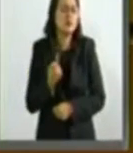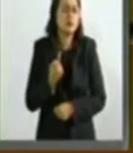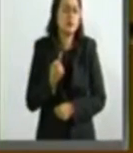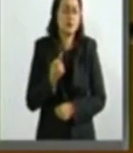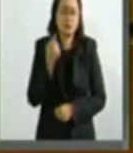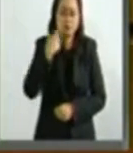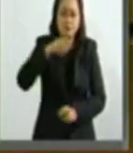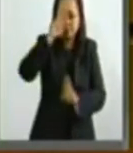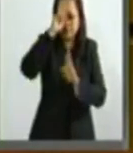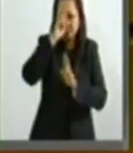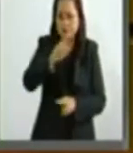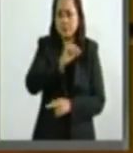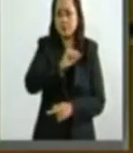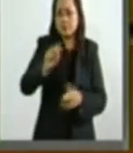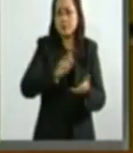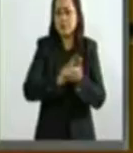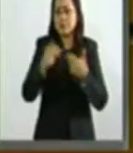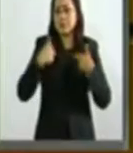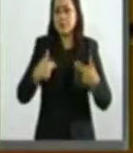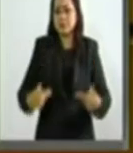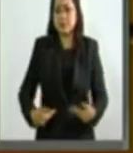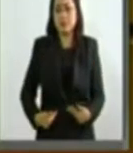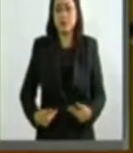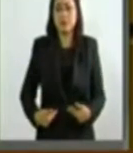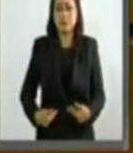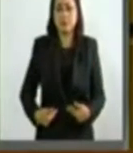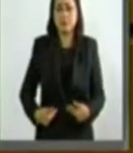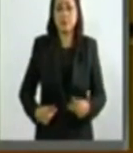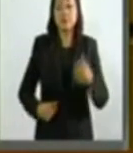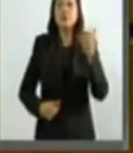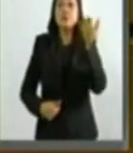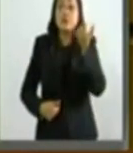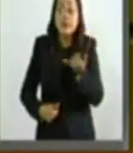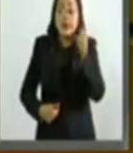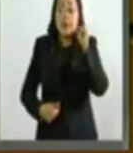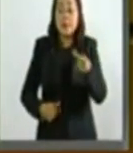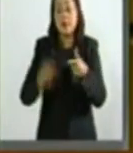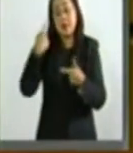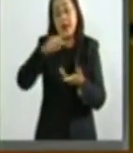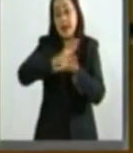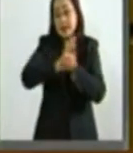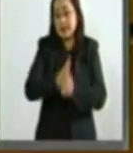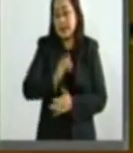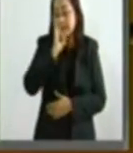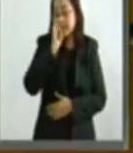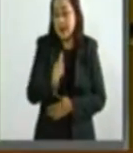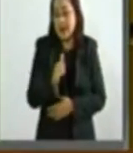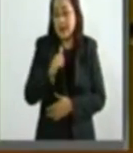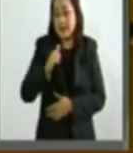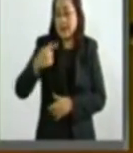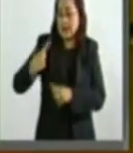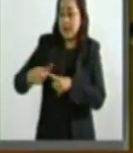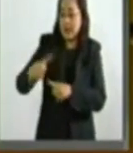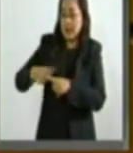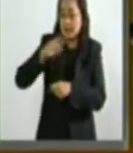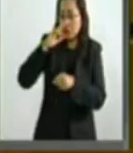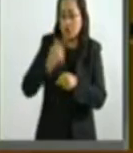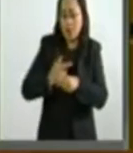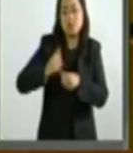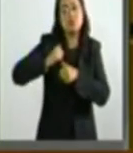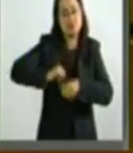respeto a los derechos humanos y a la no discriminación por parte de las autoridades